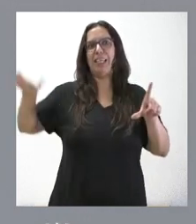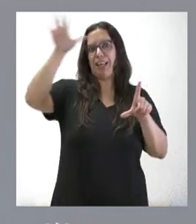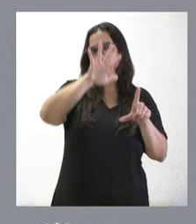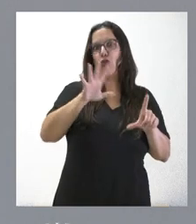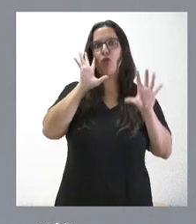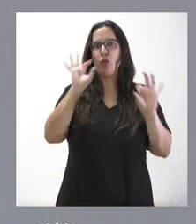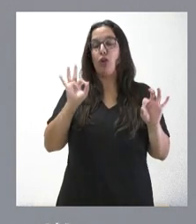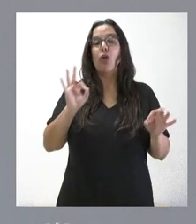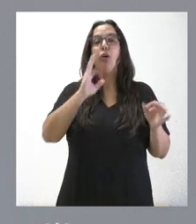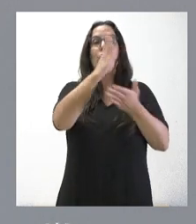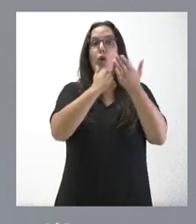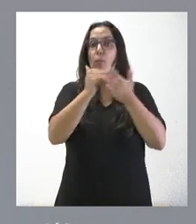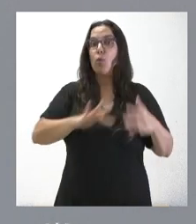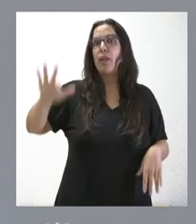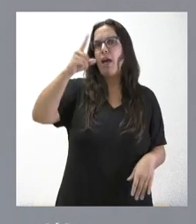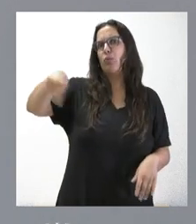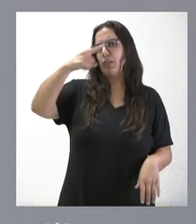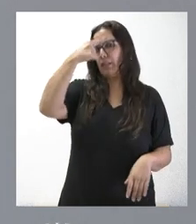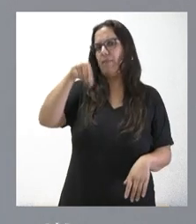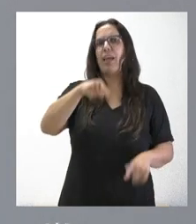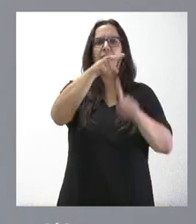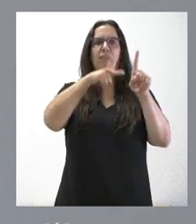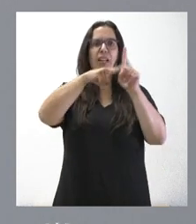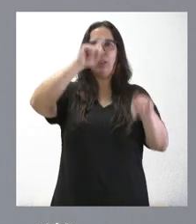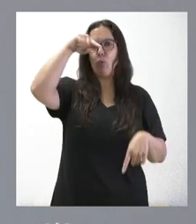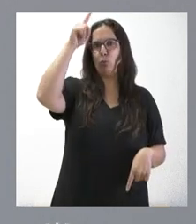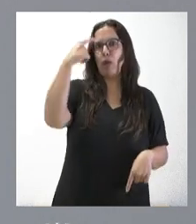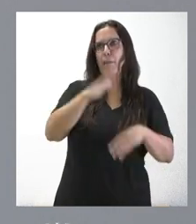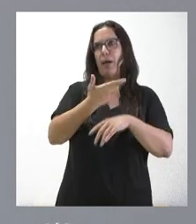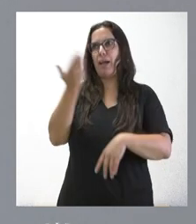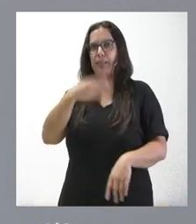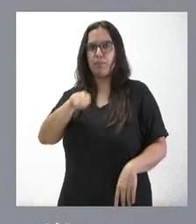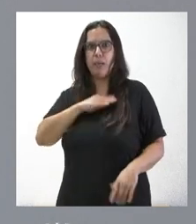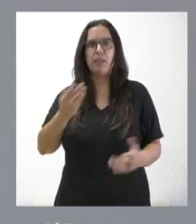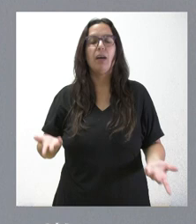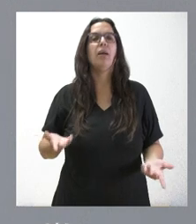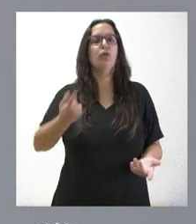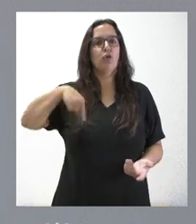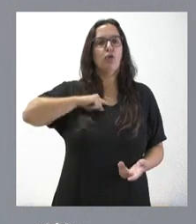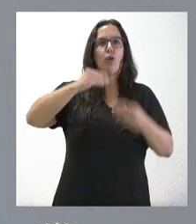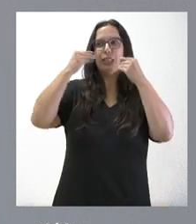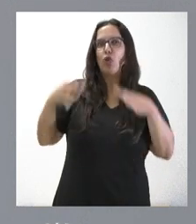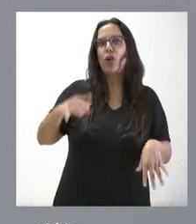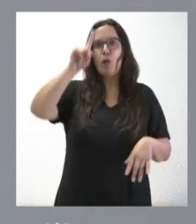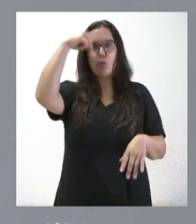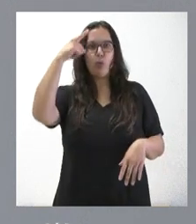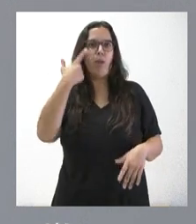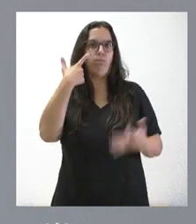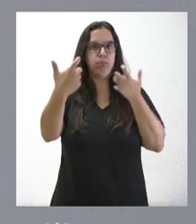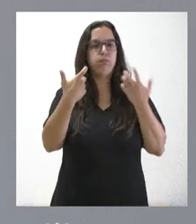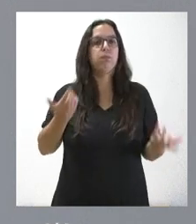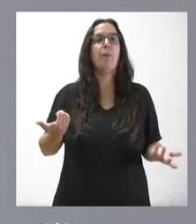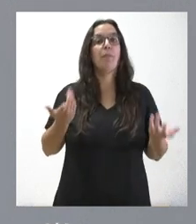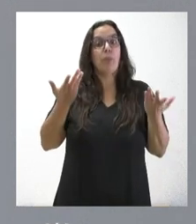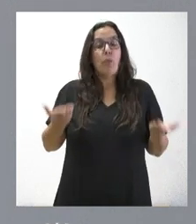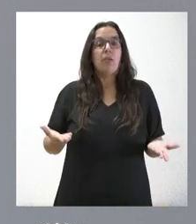Castilla es una comunidad, como ustedes saben, que es un referente cultural dentro de España. Somos una comunidad histórica y cultural y, de ese punto